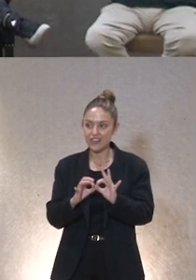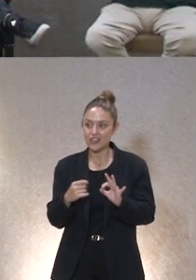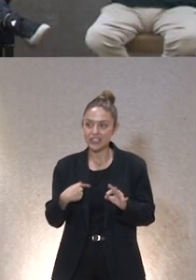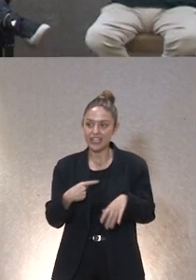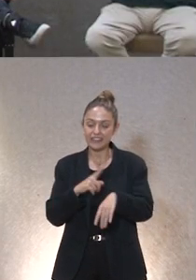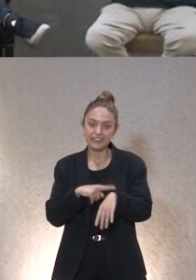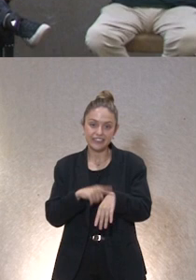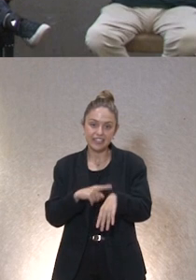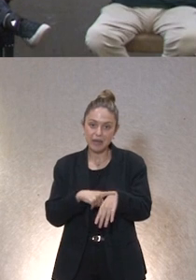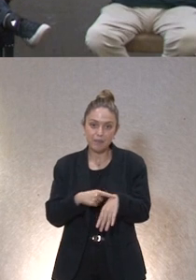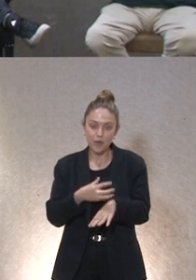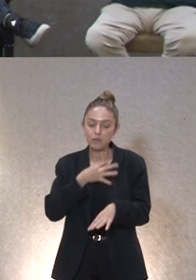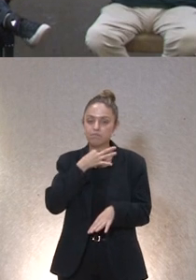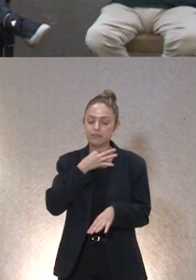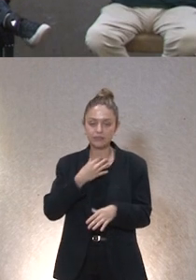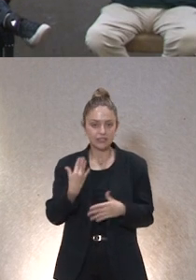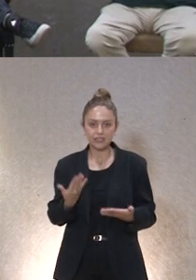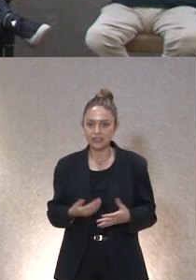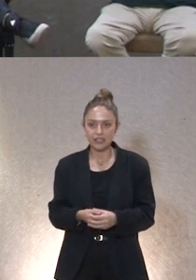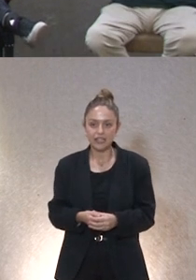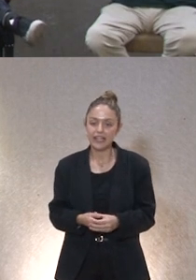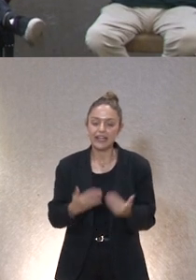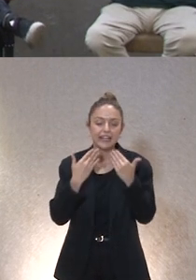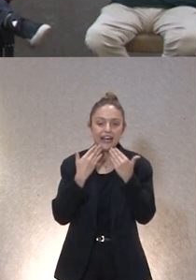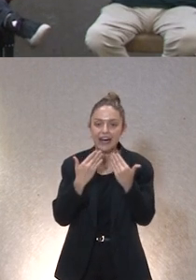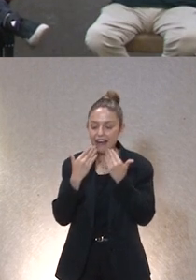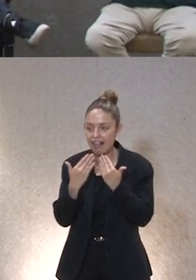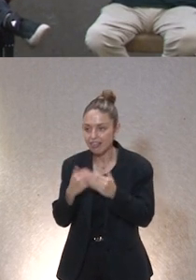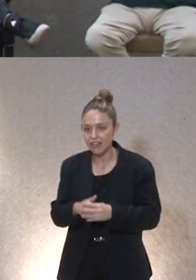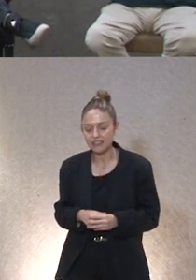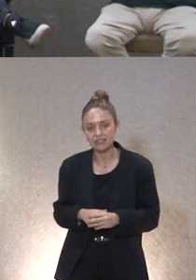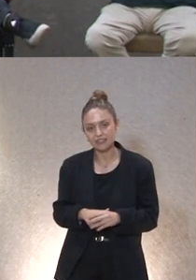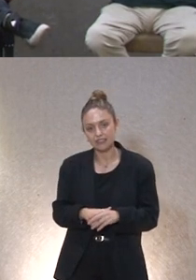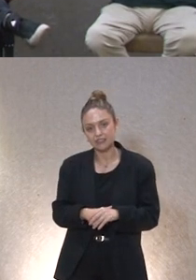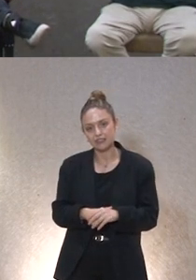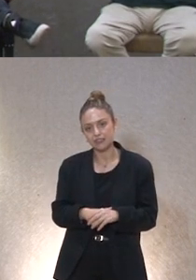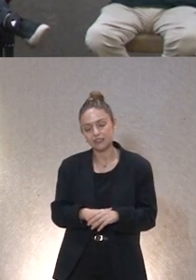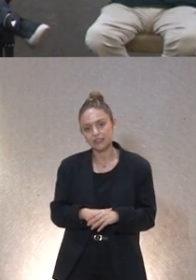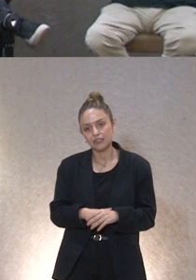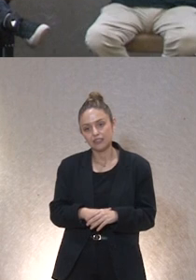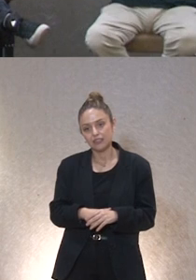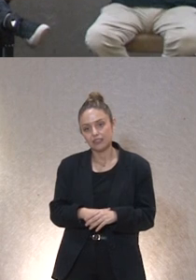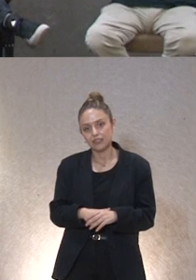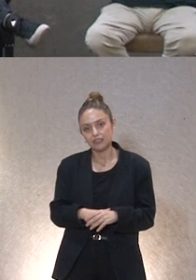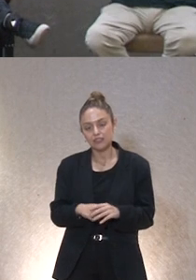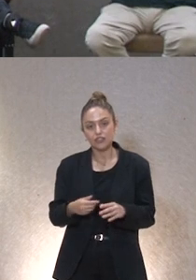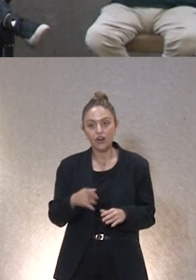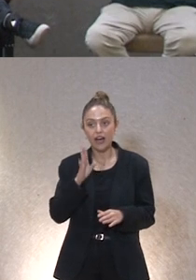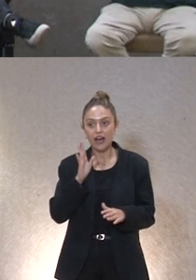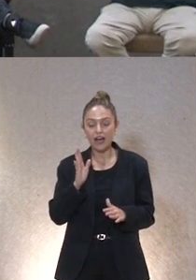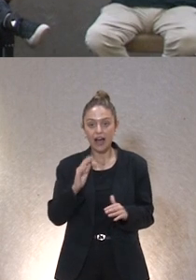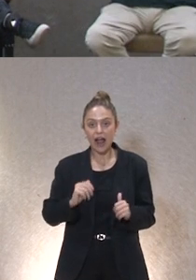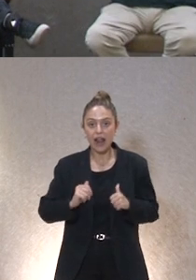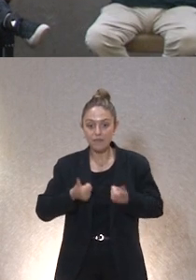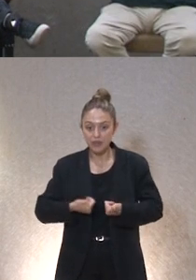consumido el tiempo con lo cual nada insistir en daros las gracias yo creo que yo como dije al principio no soy de este